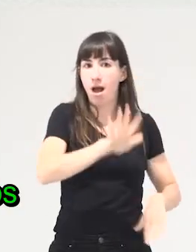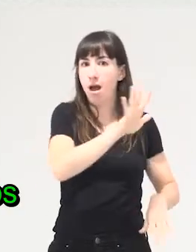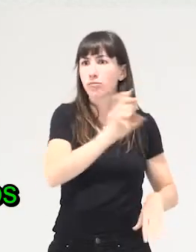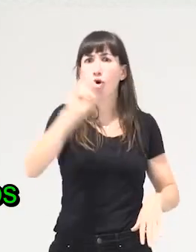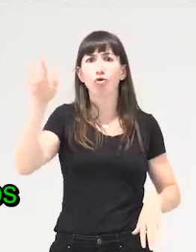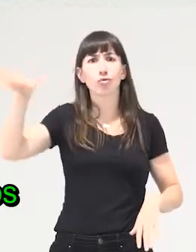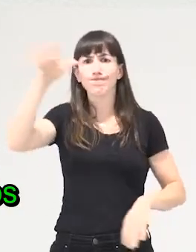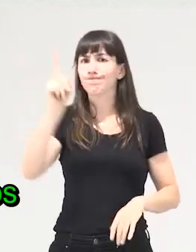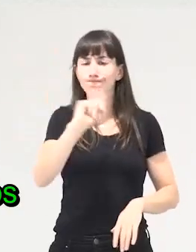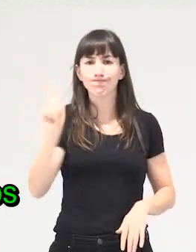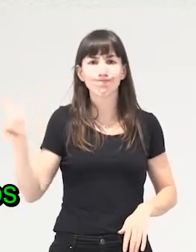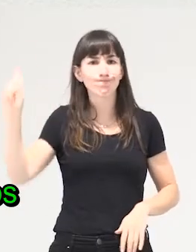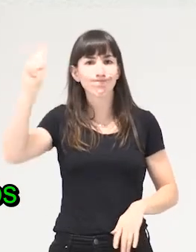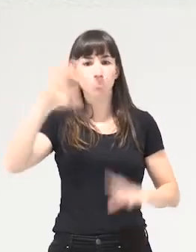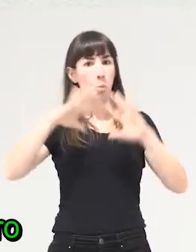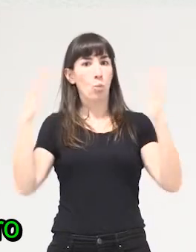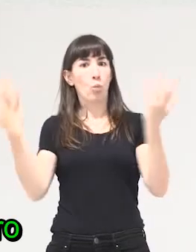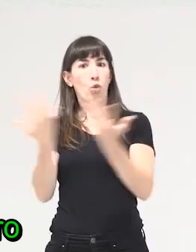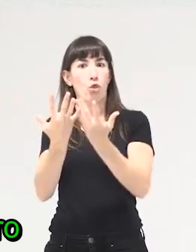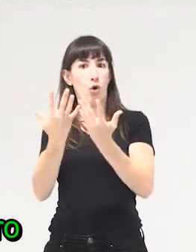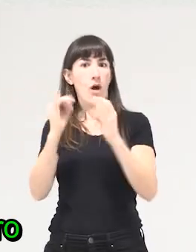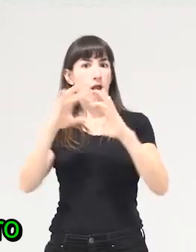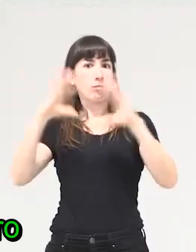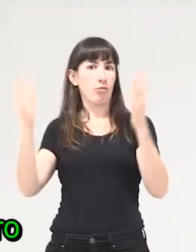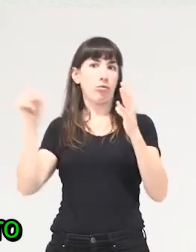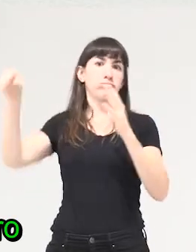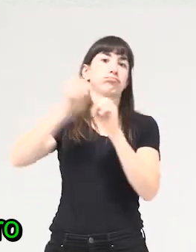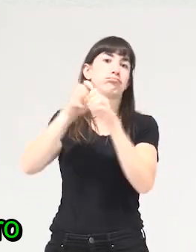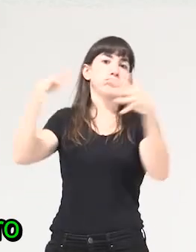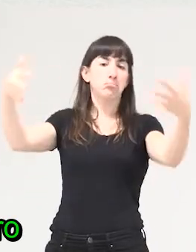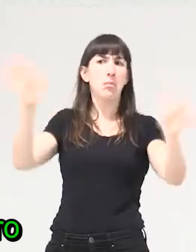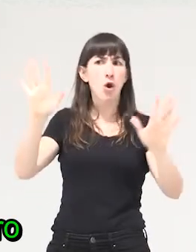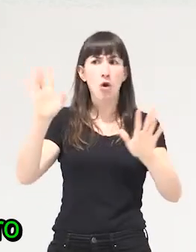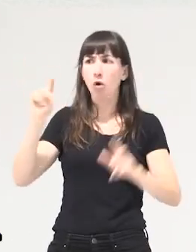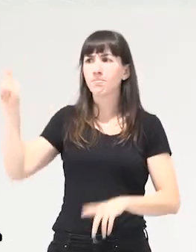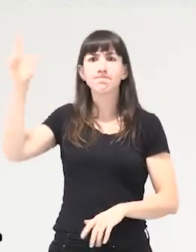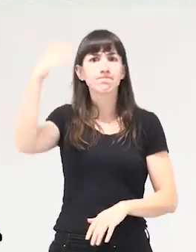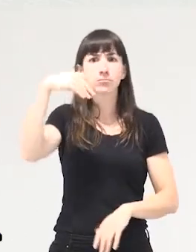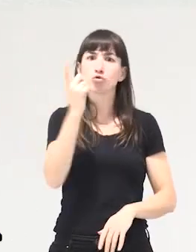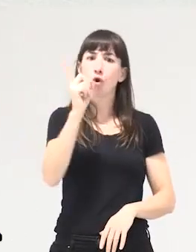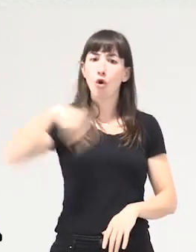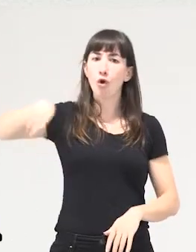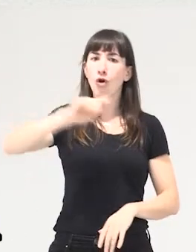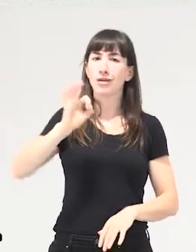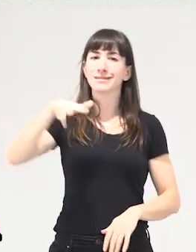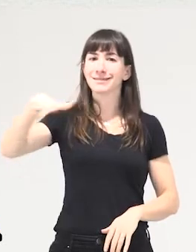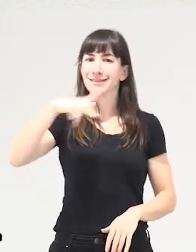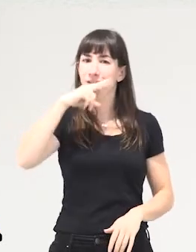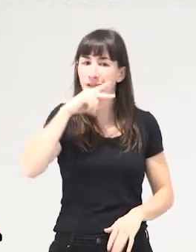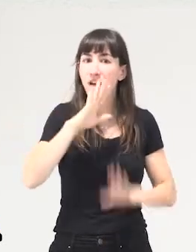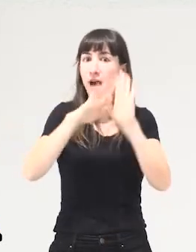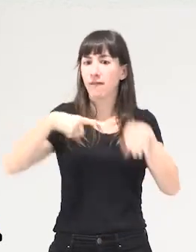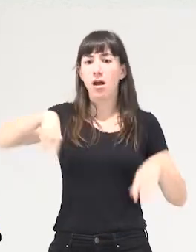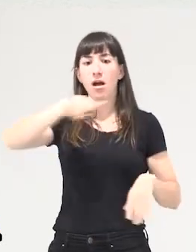territorios de este mundo globalizado. Entonces, esta idea de poner la sostenibilidad de la vida en el centro nos ha llevado, creo, también a tener una